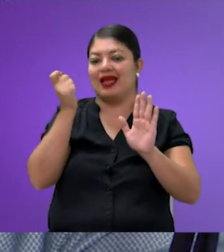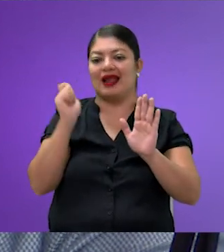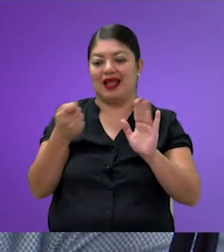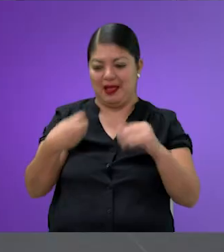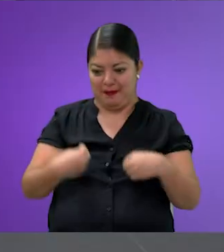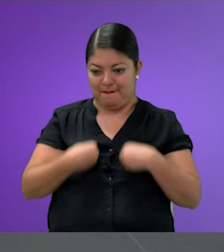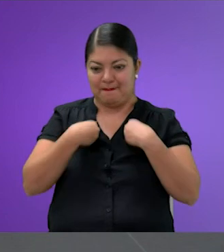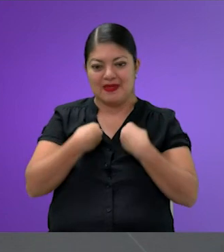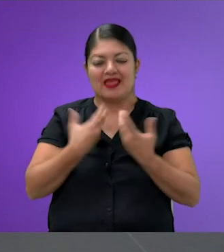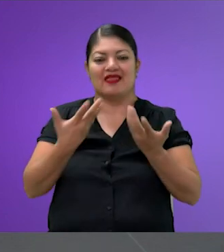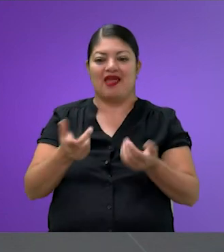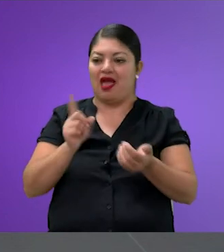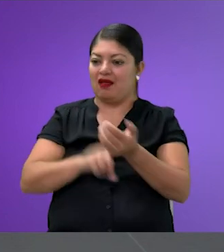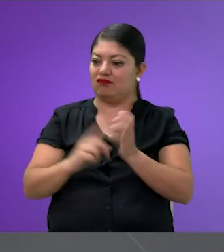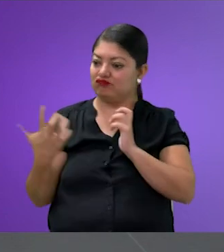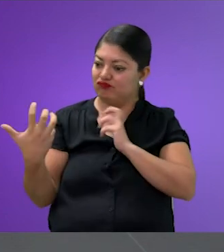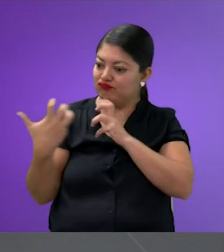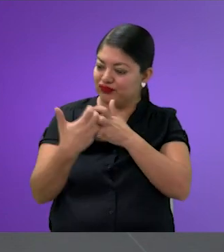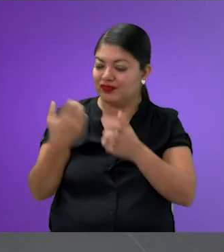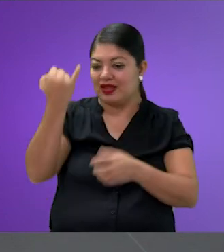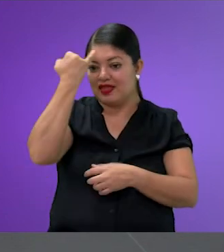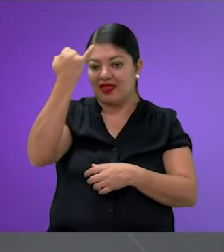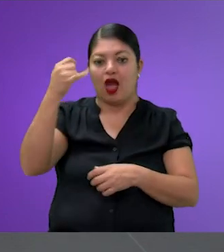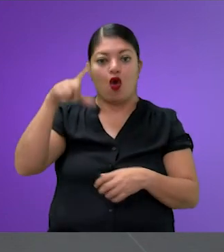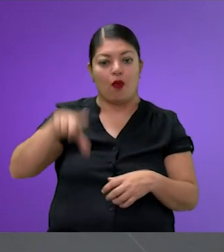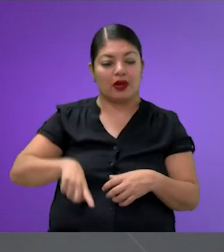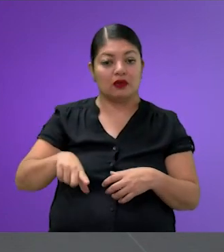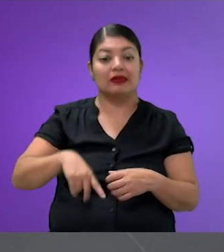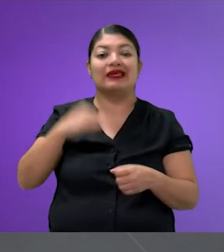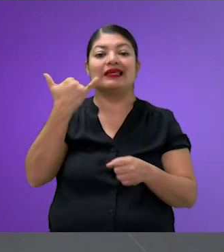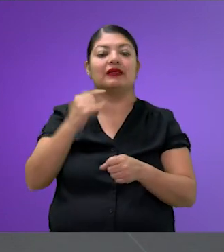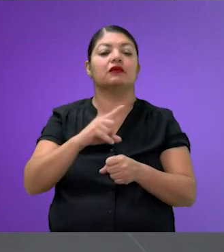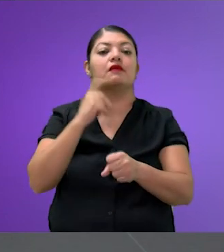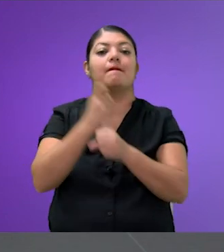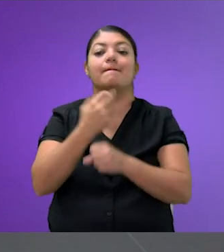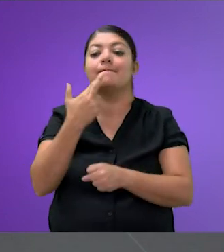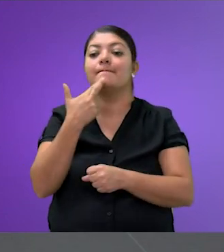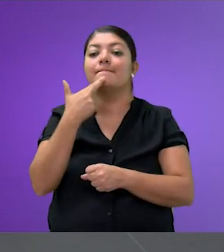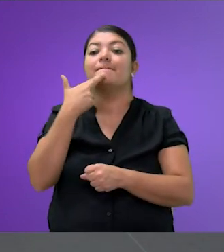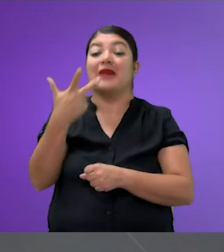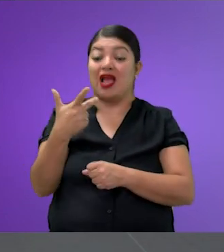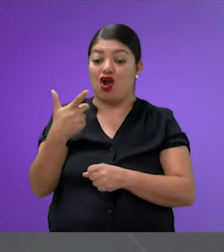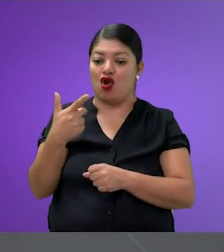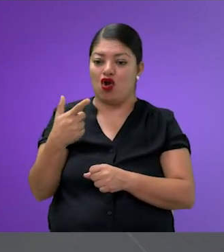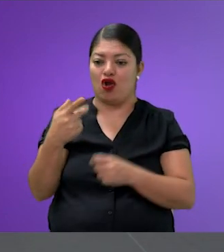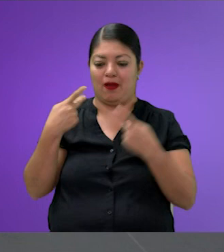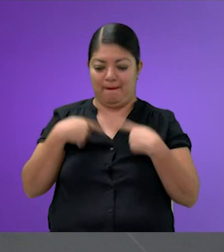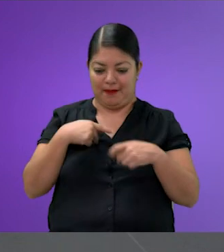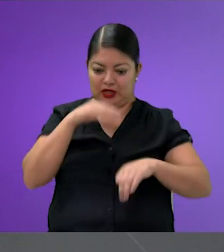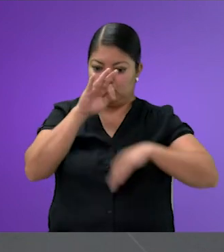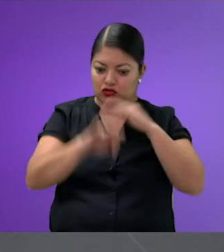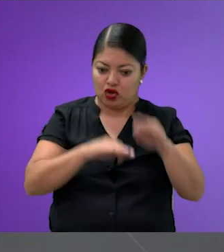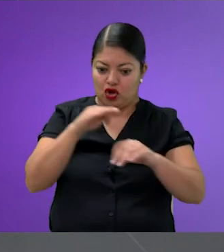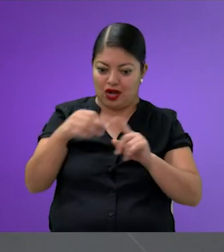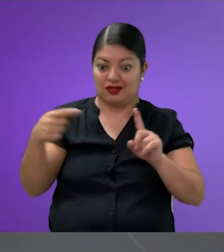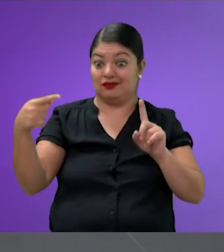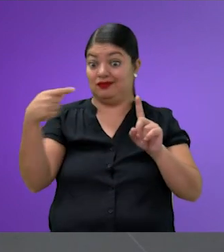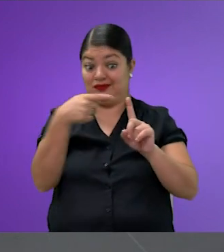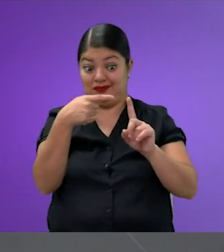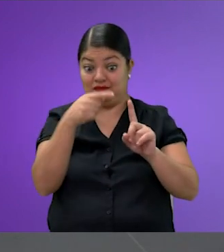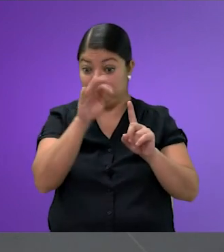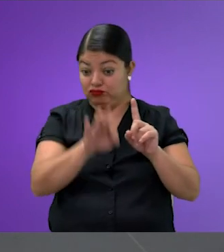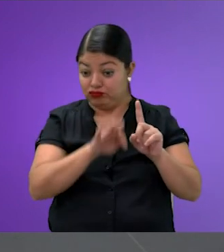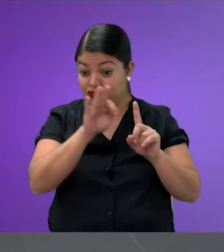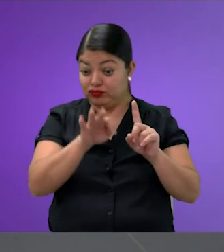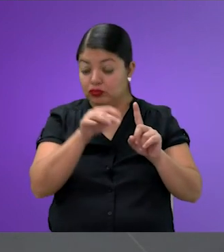vida, generar esta articulación de actividades gubernamentales y, sobre todo, mejorarles a estas personas, hacerles, si me lo